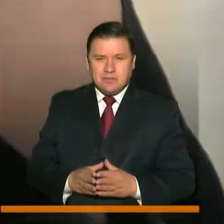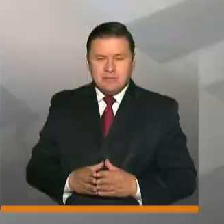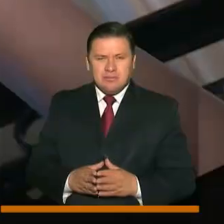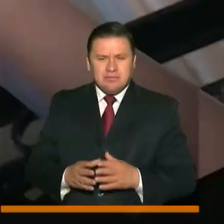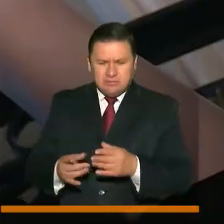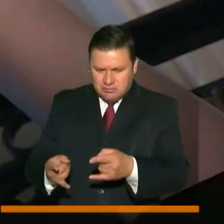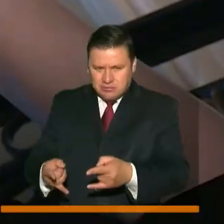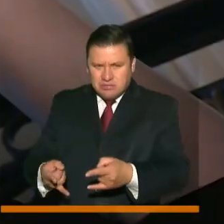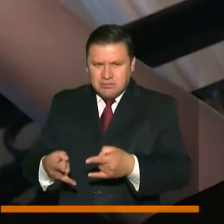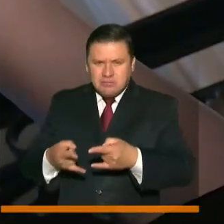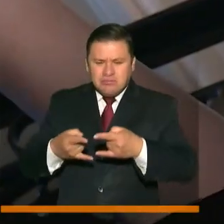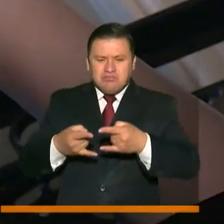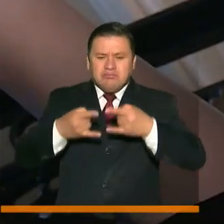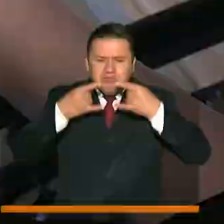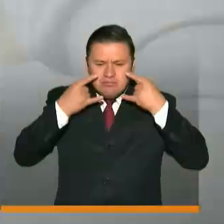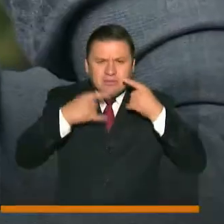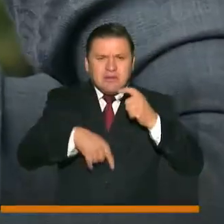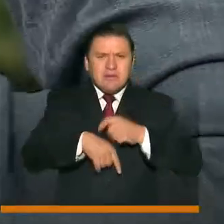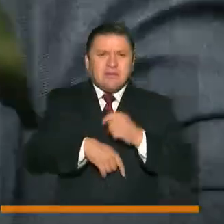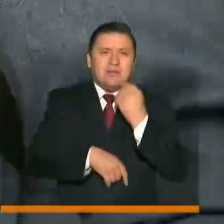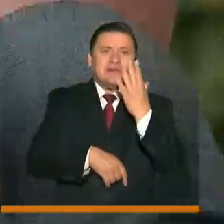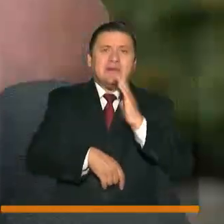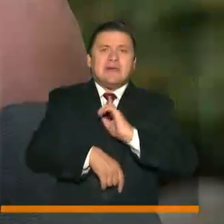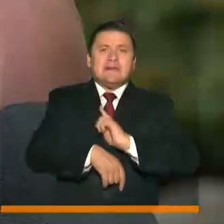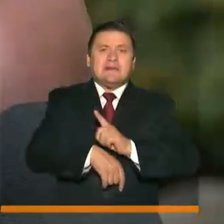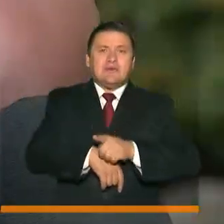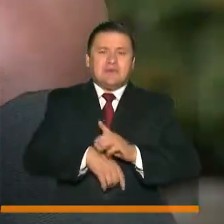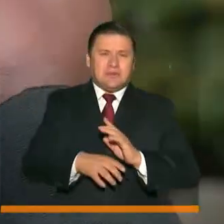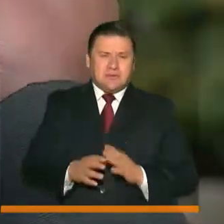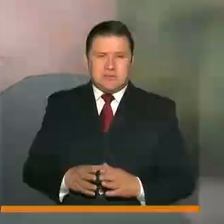Ponerse el tapabocas, 5 segundos.